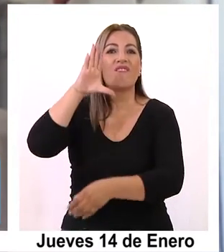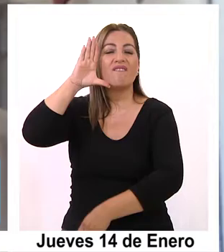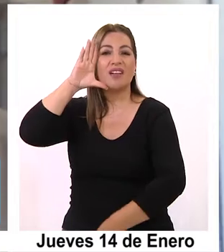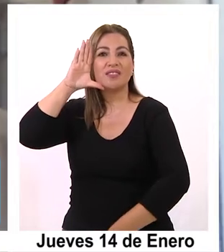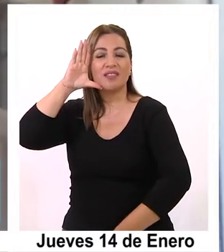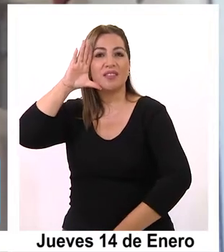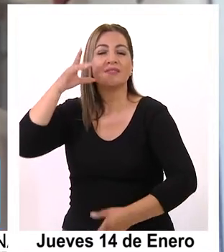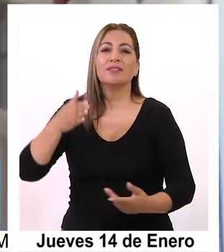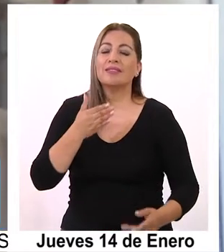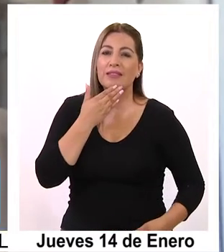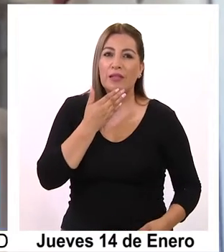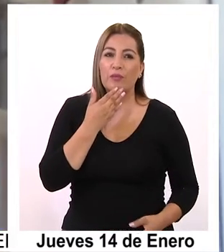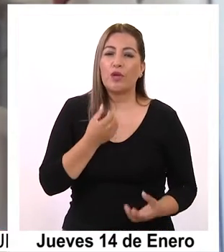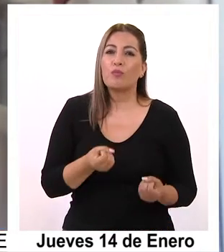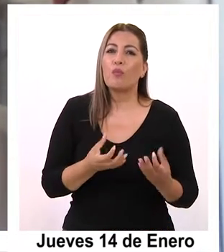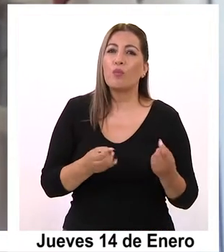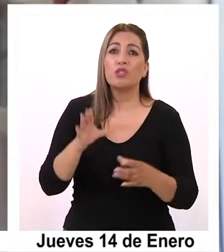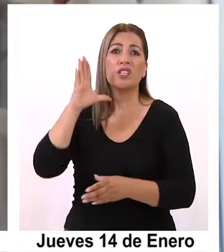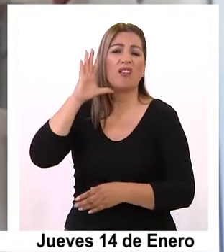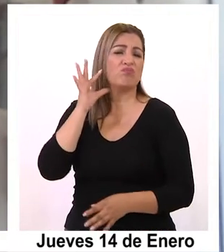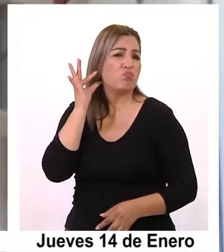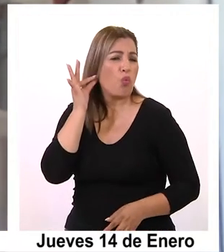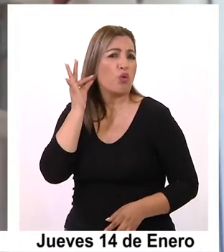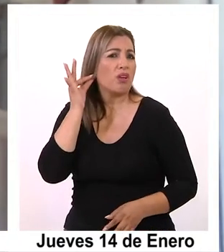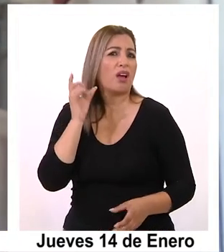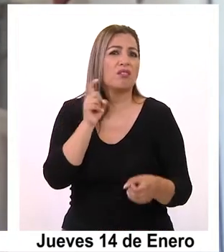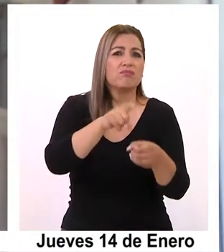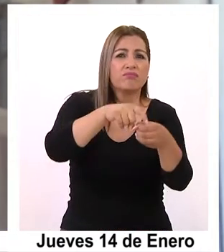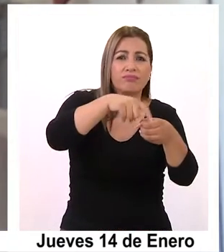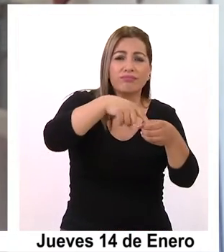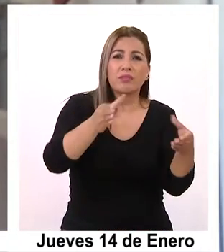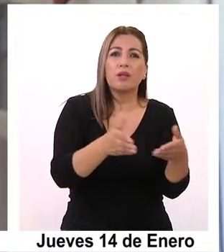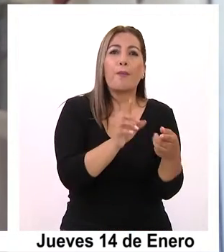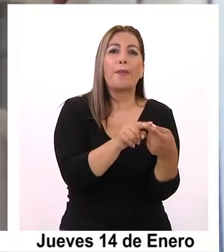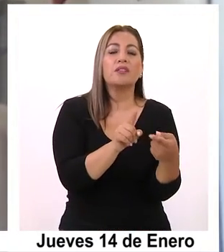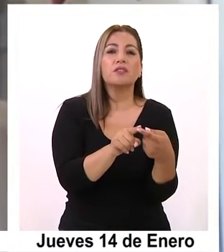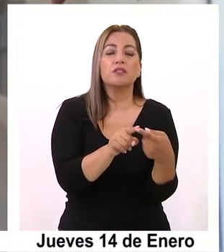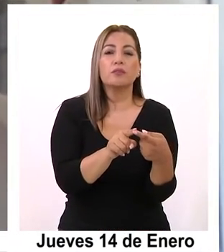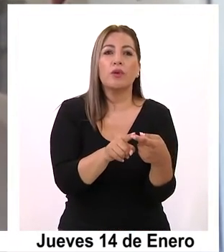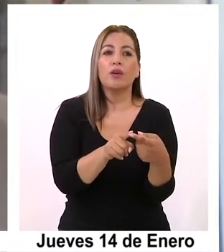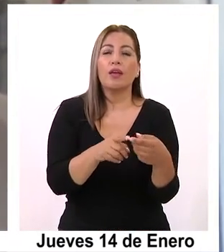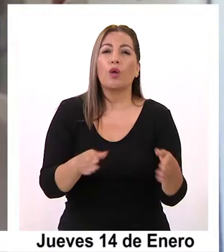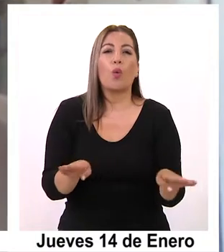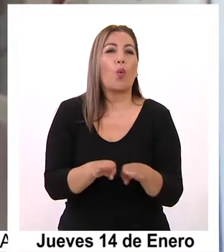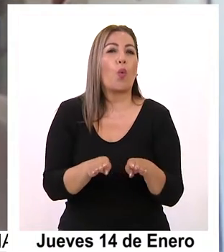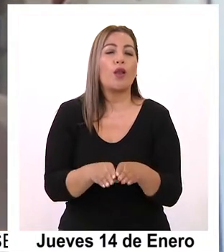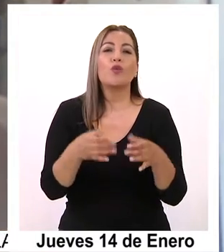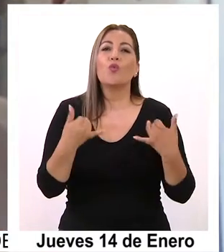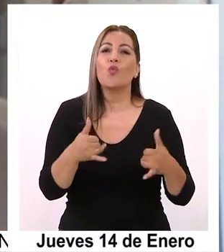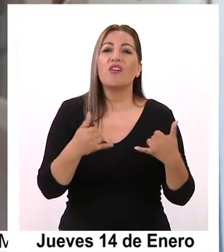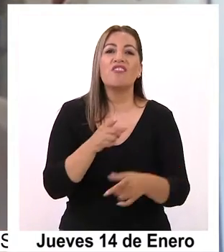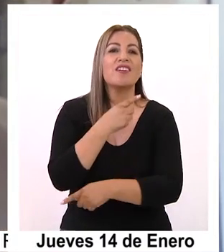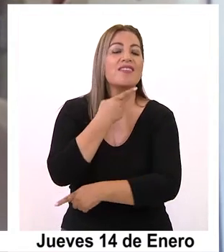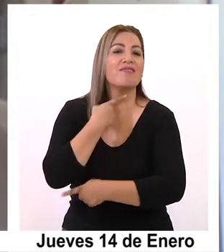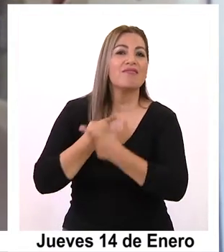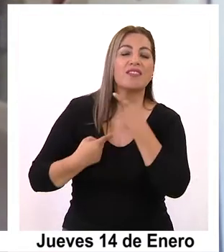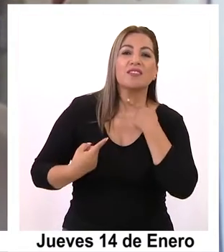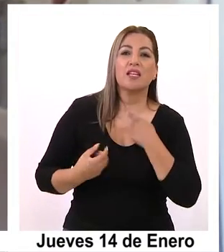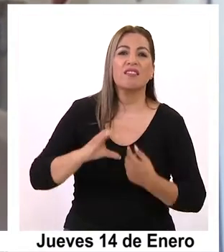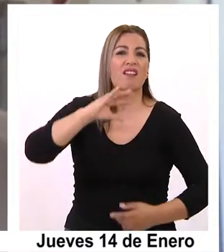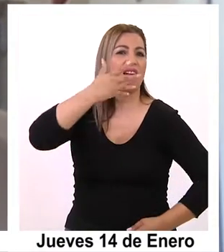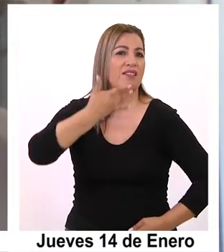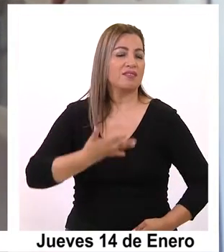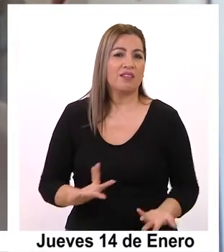participan muchas mujeres pues me parece que es una jugada muy interesante porque reúne muchas de las características